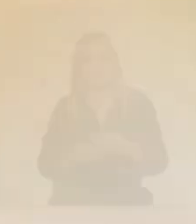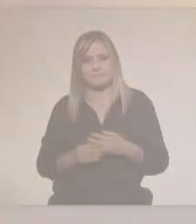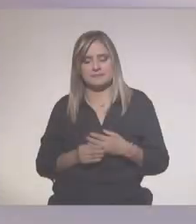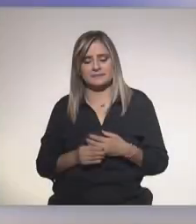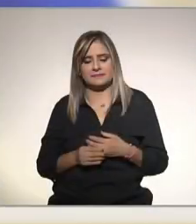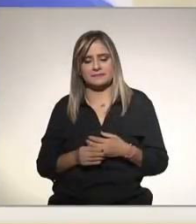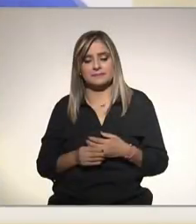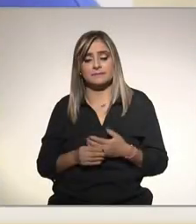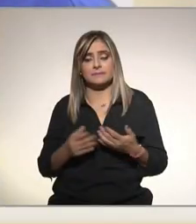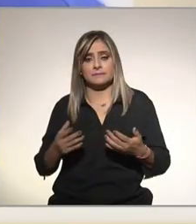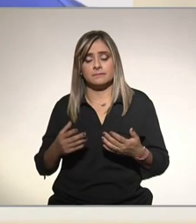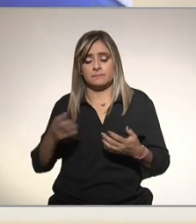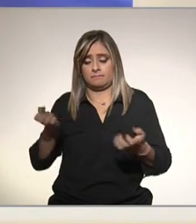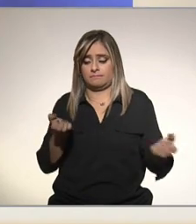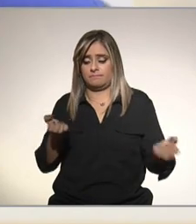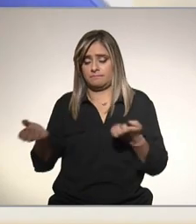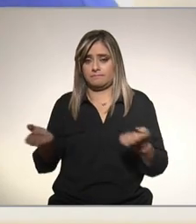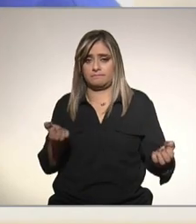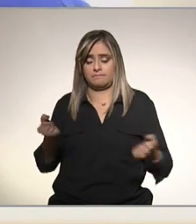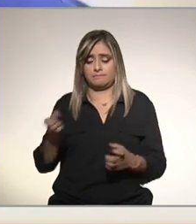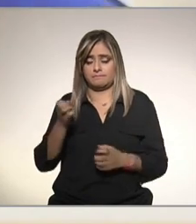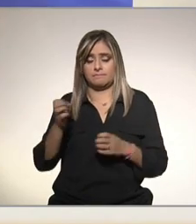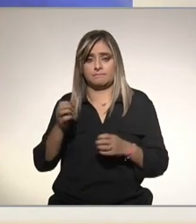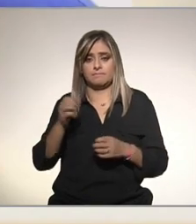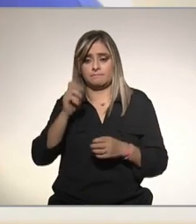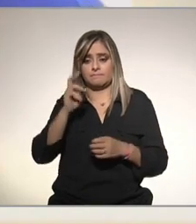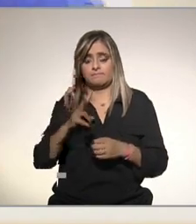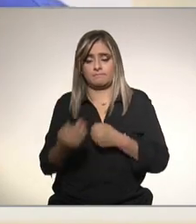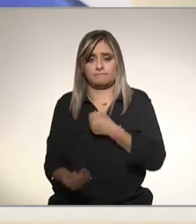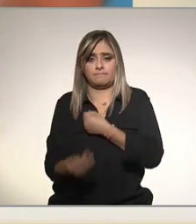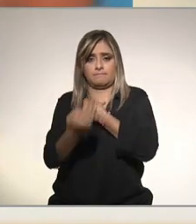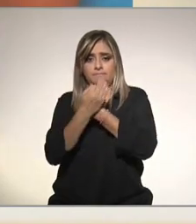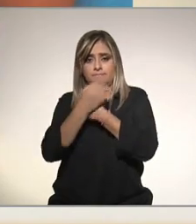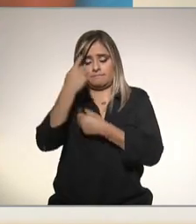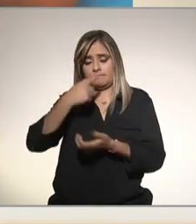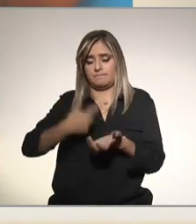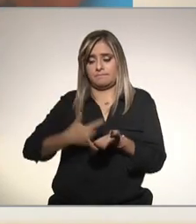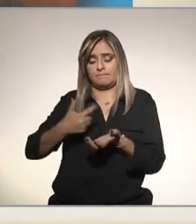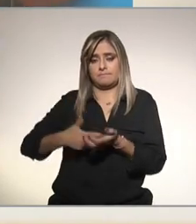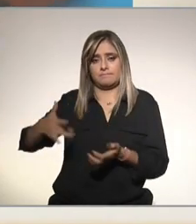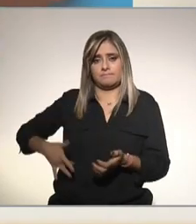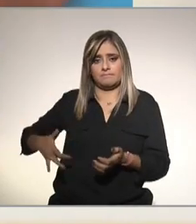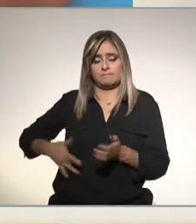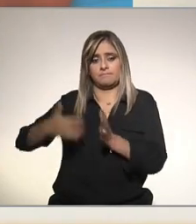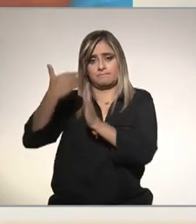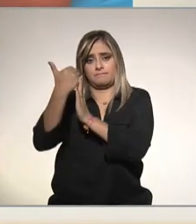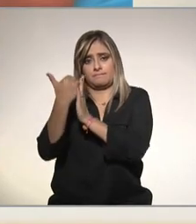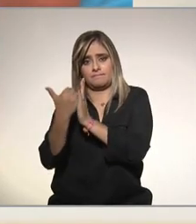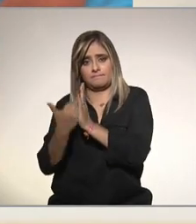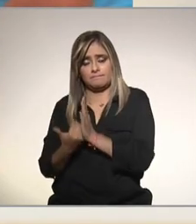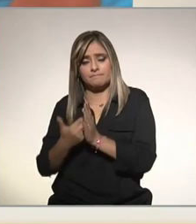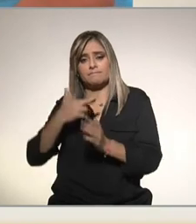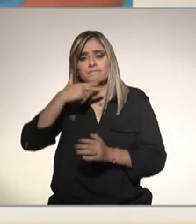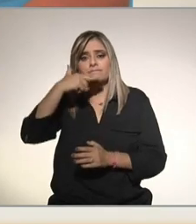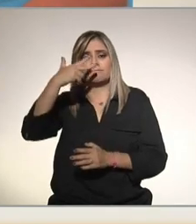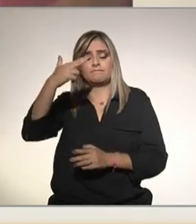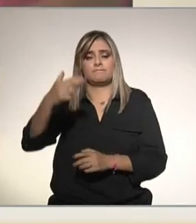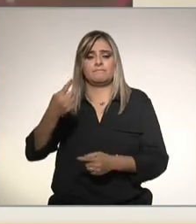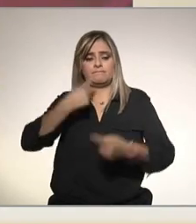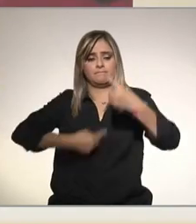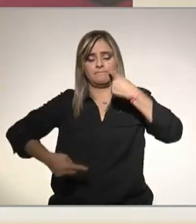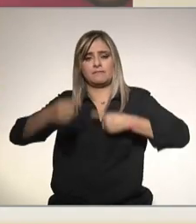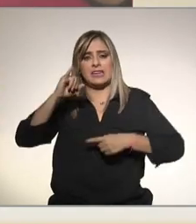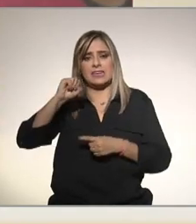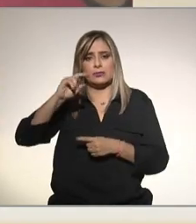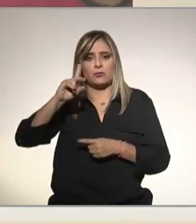la actividad física tiene un efecto beneficioso sobre la grasa hepática ya que mejora la resistencia a la insulina